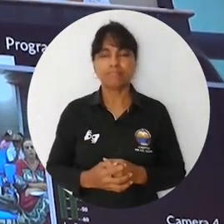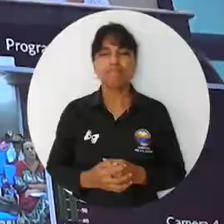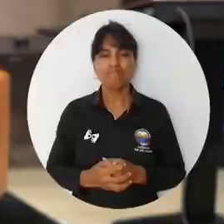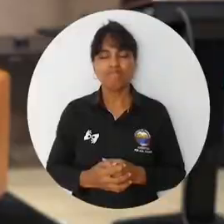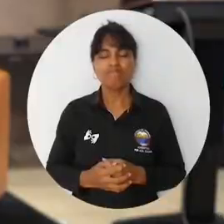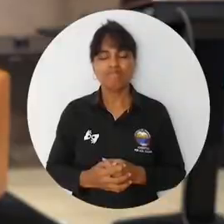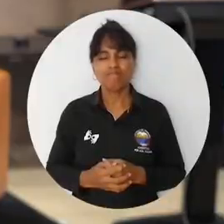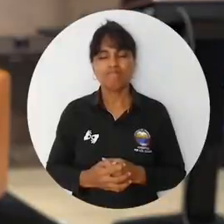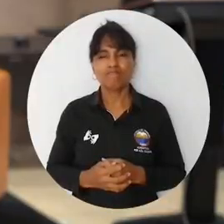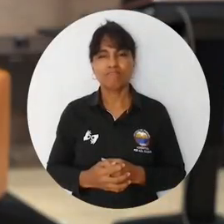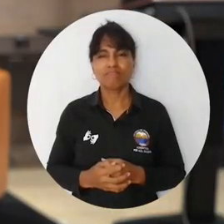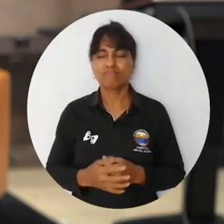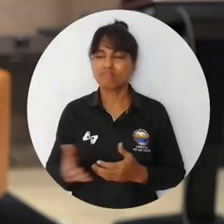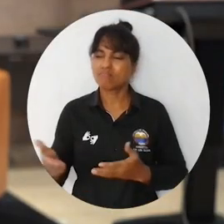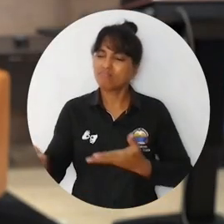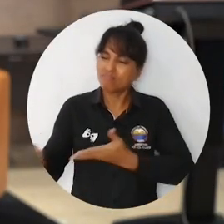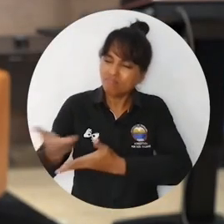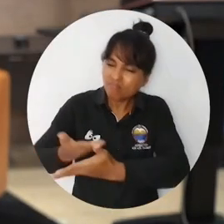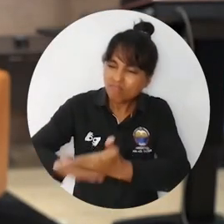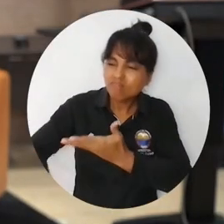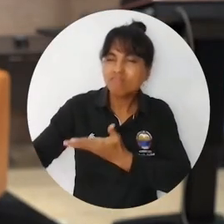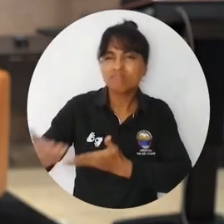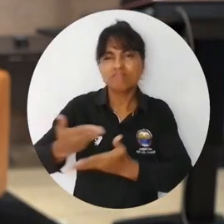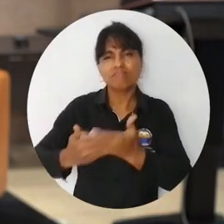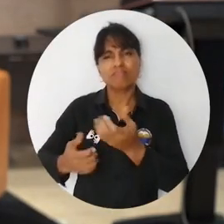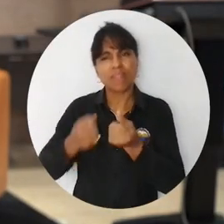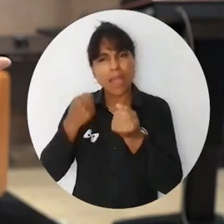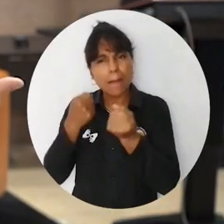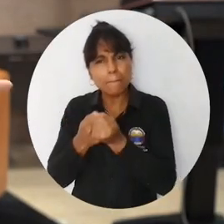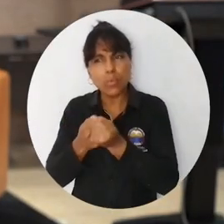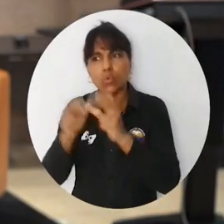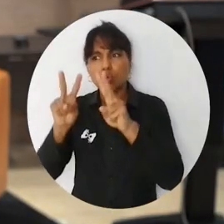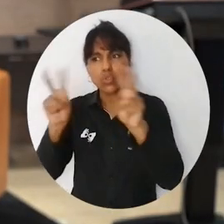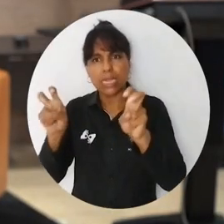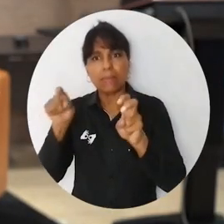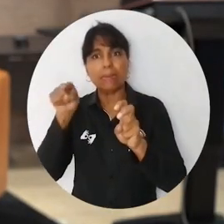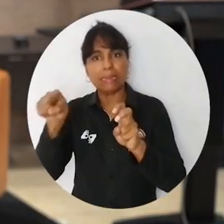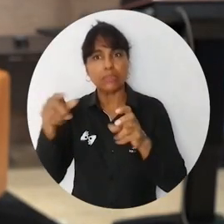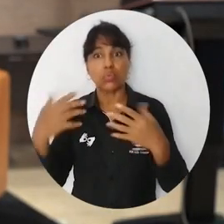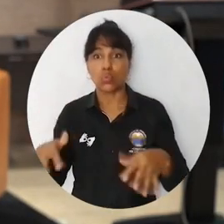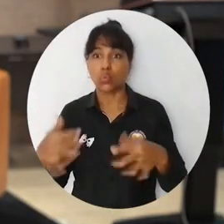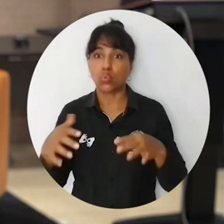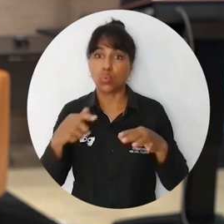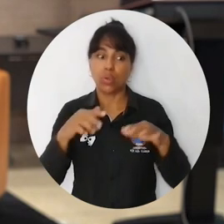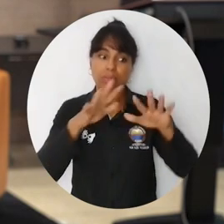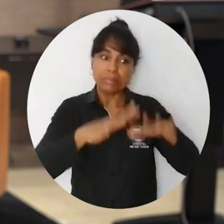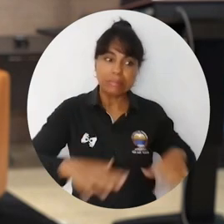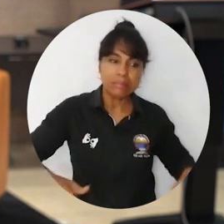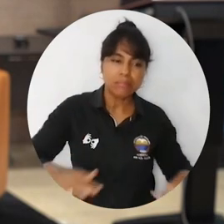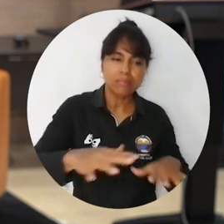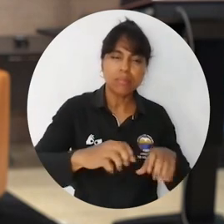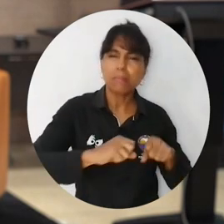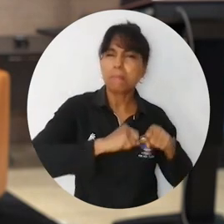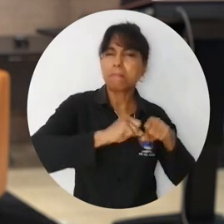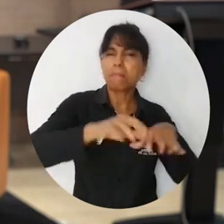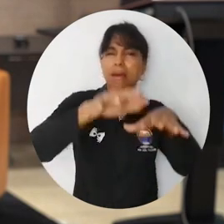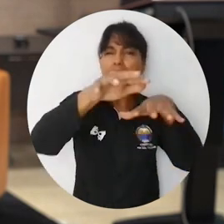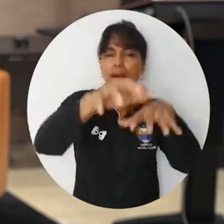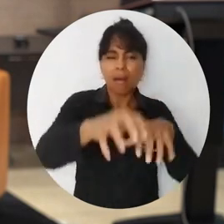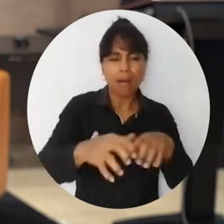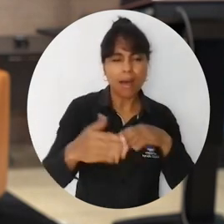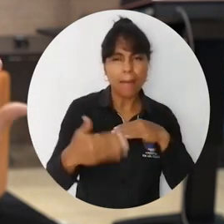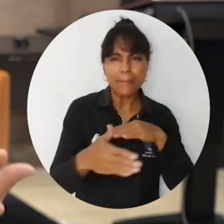justicia. Nos hemos unido en torno a ese tema que nos interesa y que sabemos que es un punto álgido en la pesca artesanal